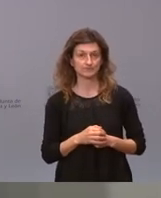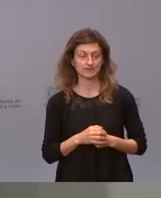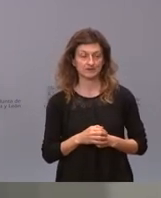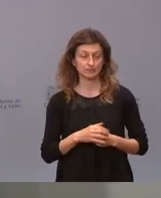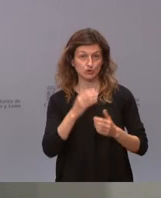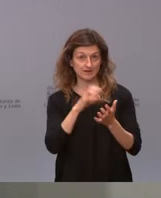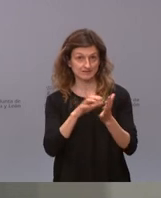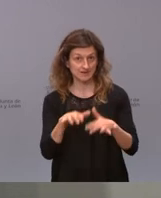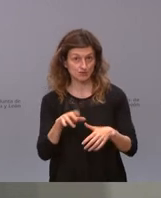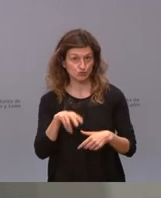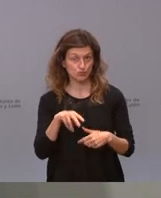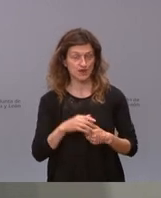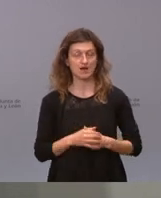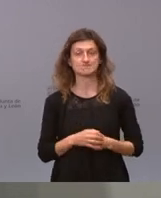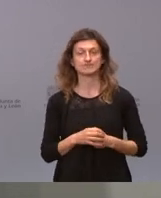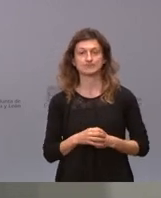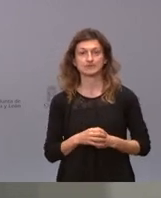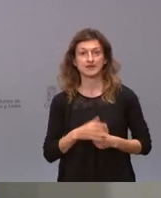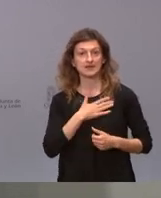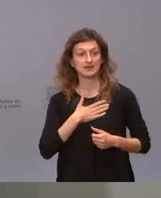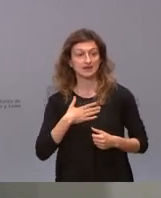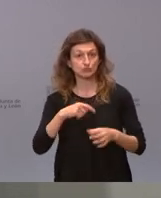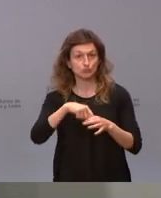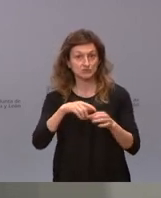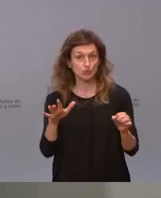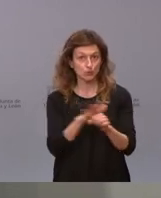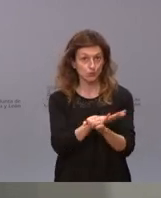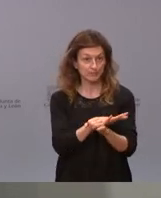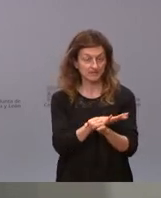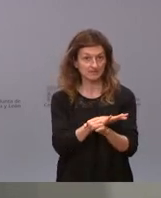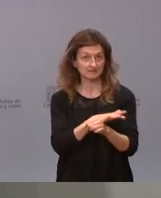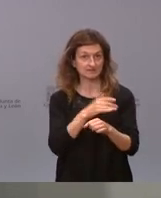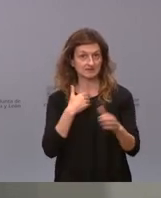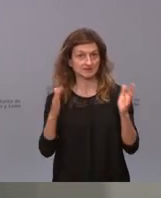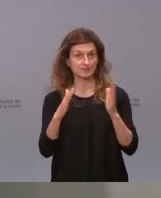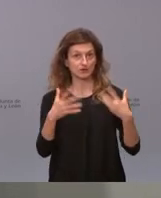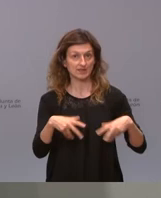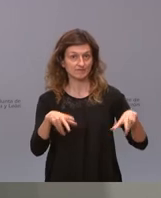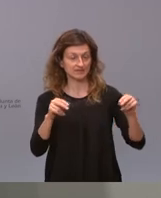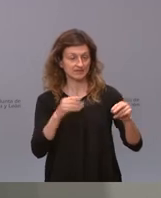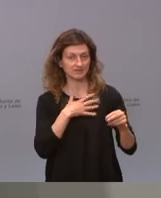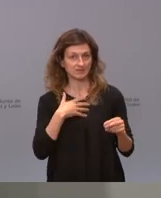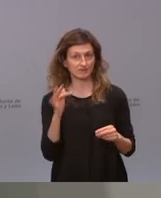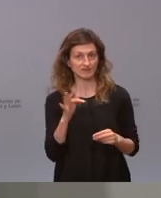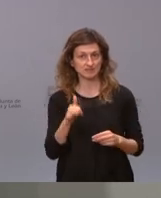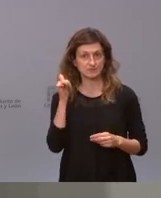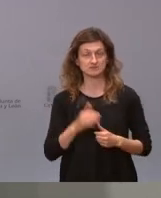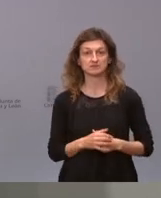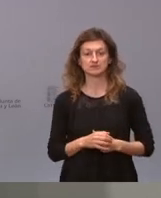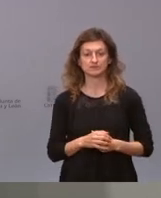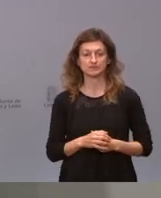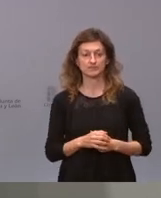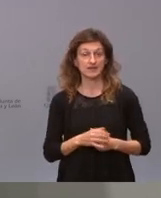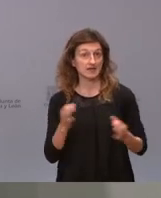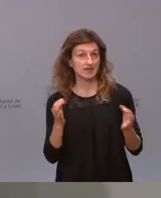comunidad y de esta manera cubrir estas plazas y acabar con la temporalidad y hacerlas más atractivas lo que nos está